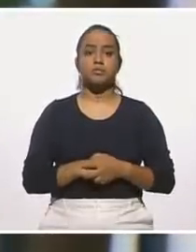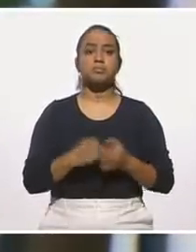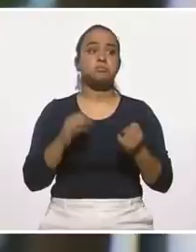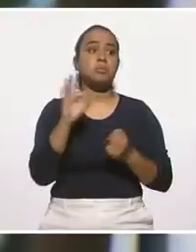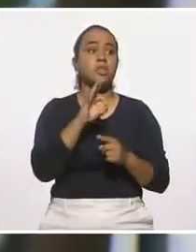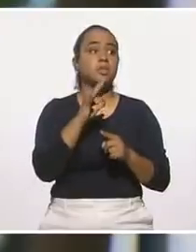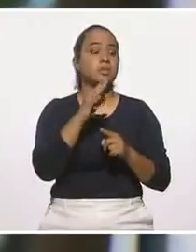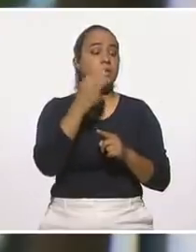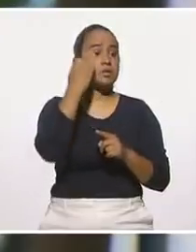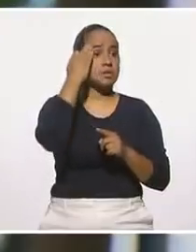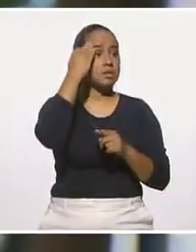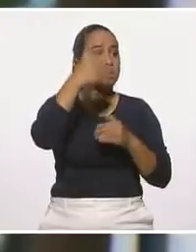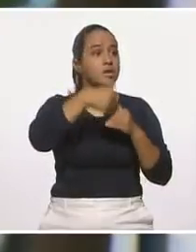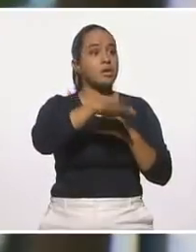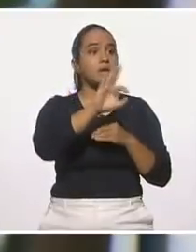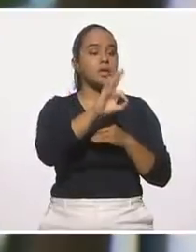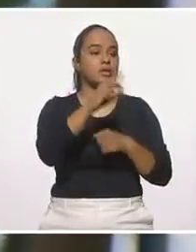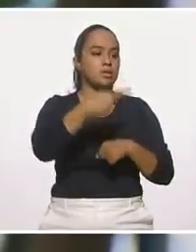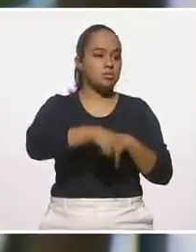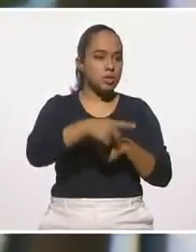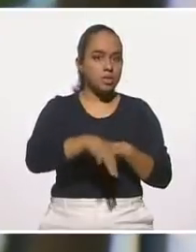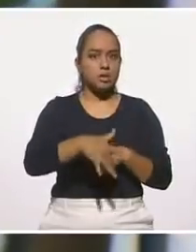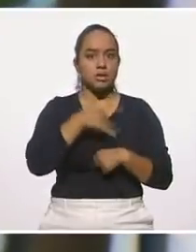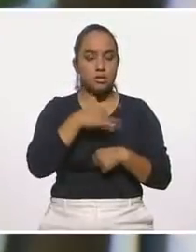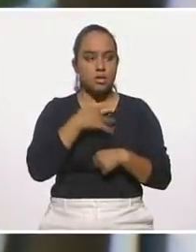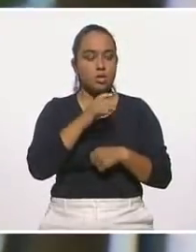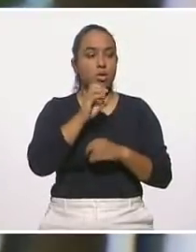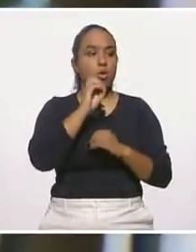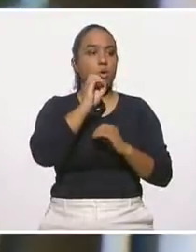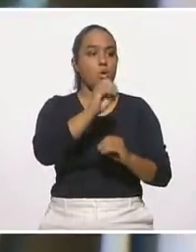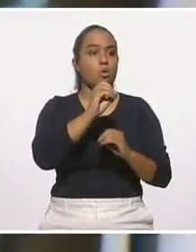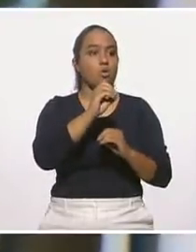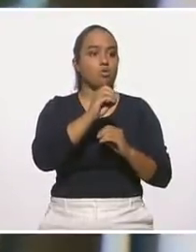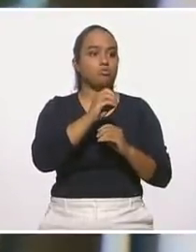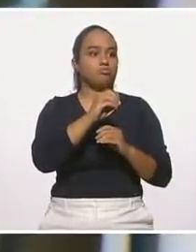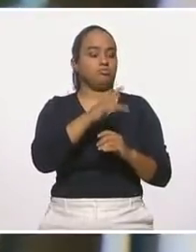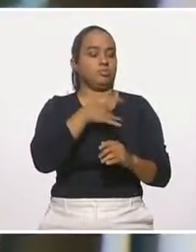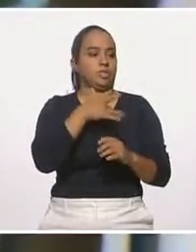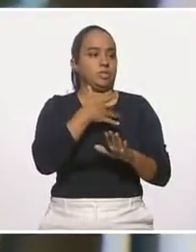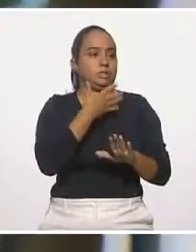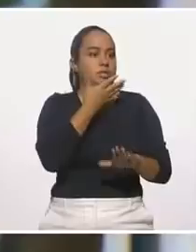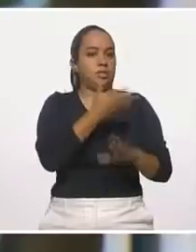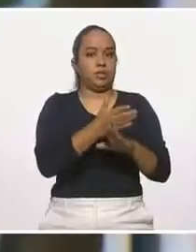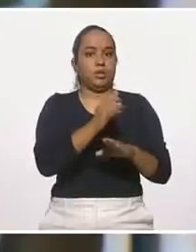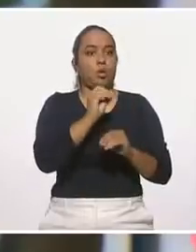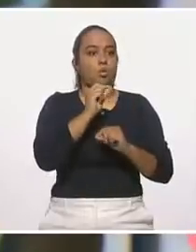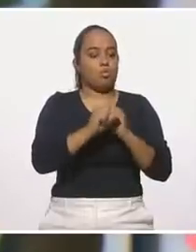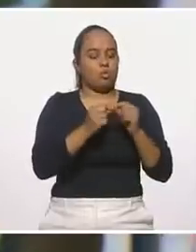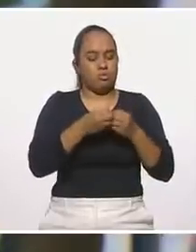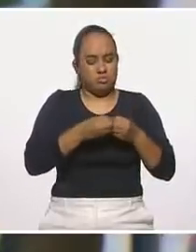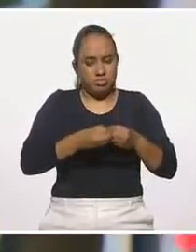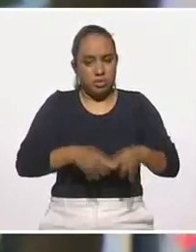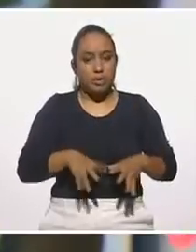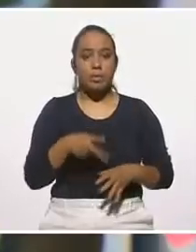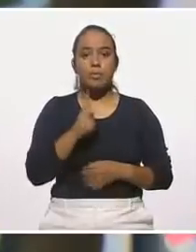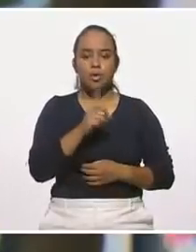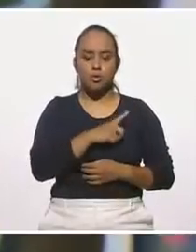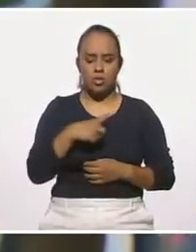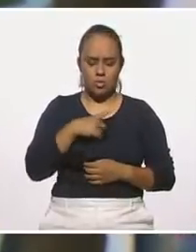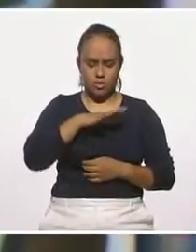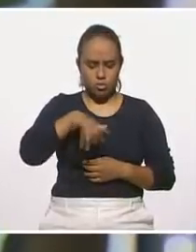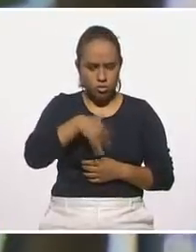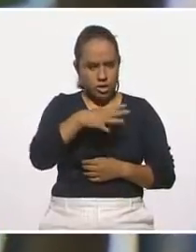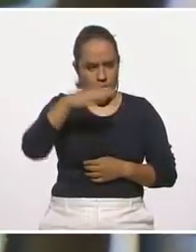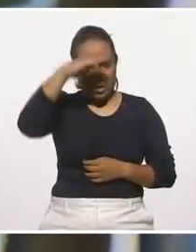riesgos, podrá haber amenazas e irlas perdiendo, pero debe buscarse la forma